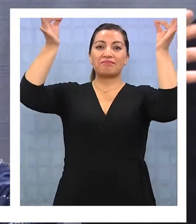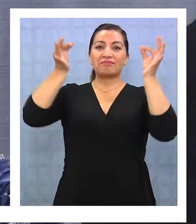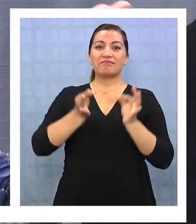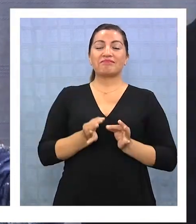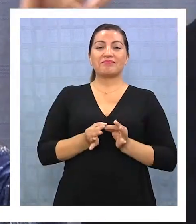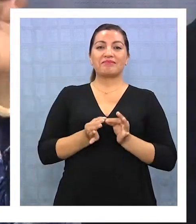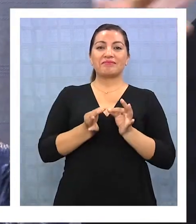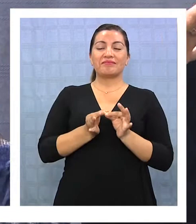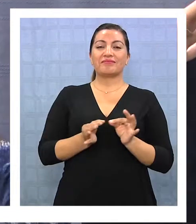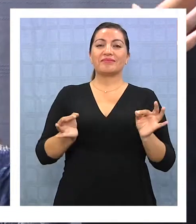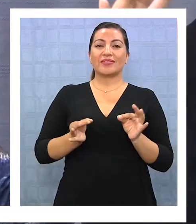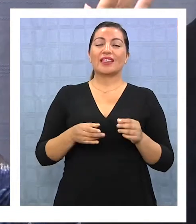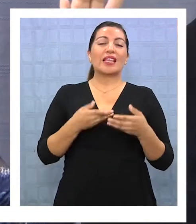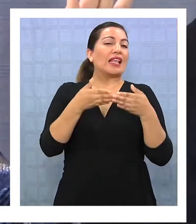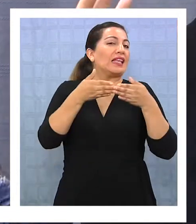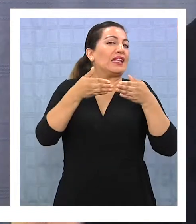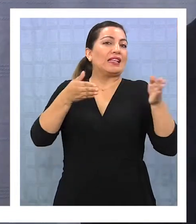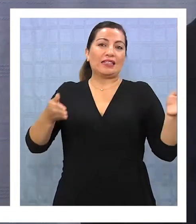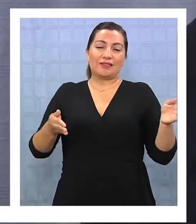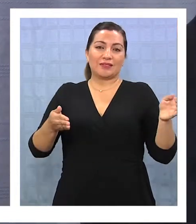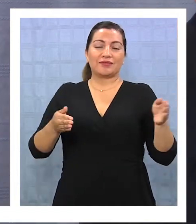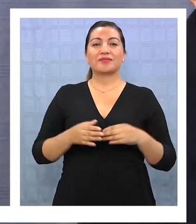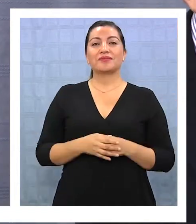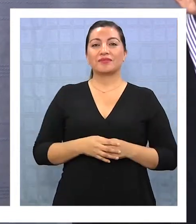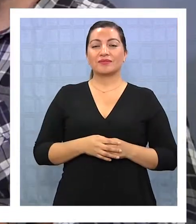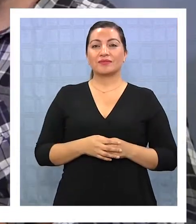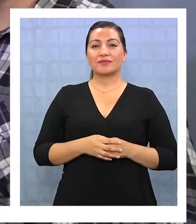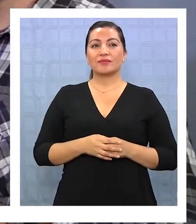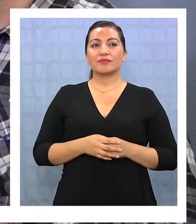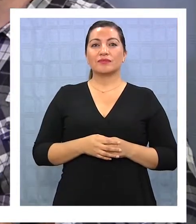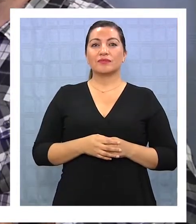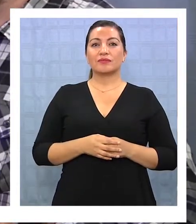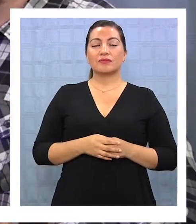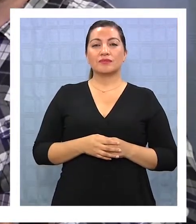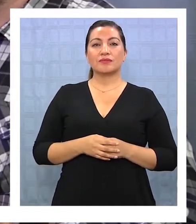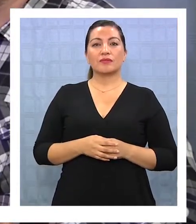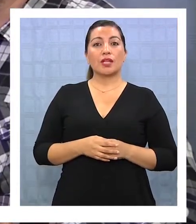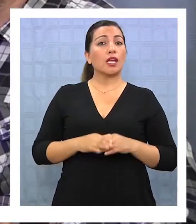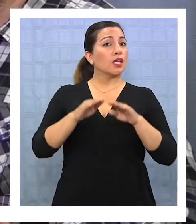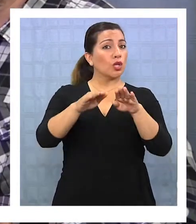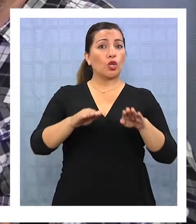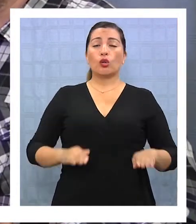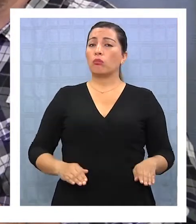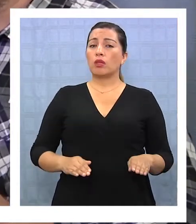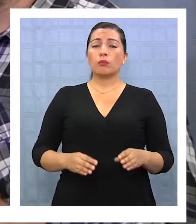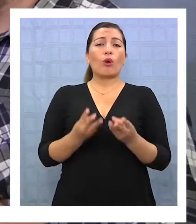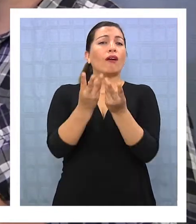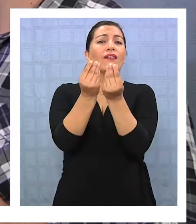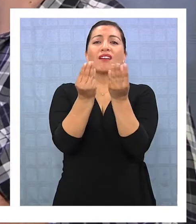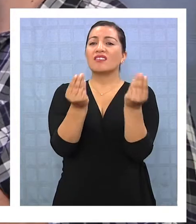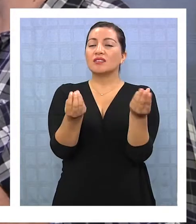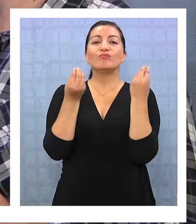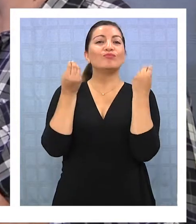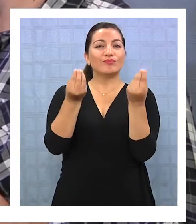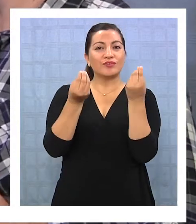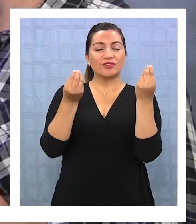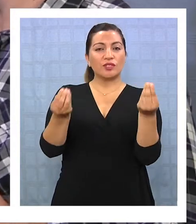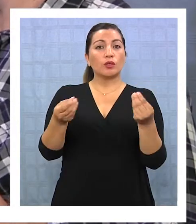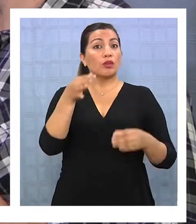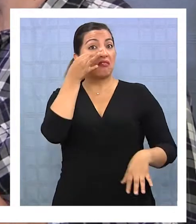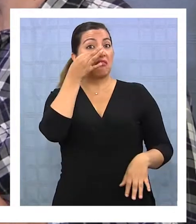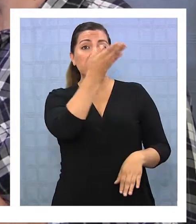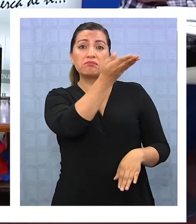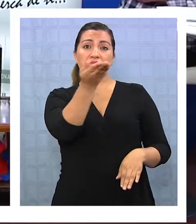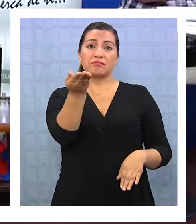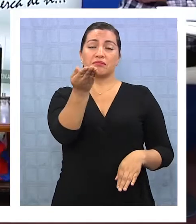digamos, y ahí ya libre recepción de la Televisión Digital. Aquí ya estamos que llegamos igual a la excelente calidad del... Ahí tú lo puedes ver. Ahí se hemos conectado a